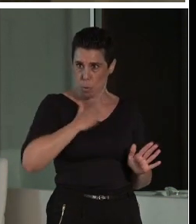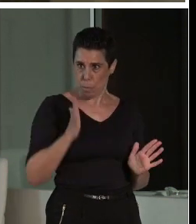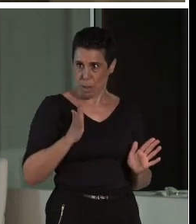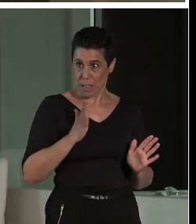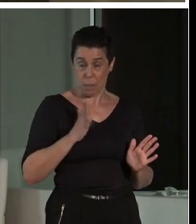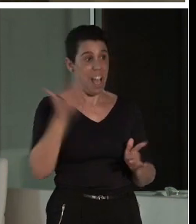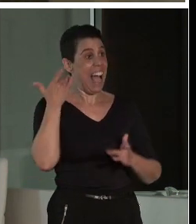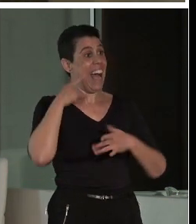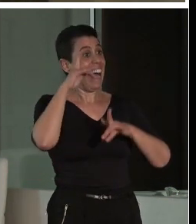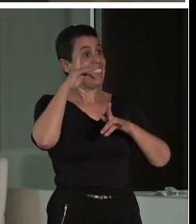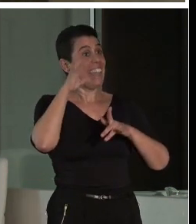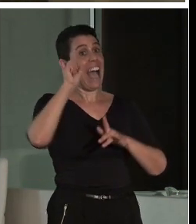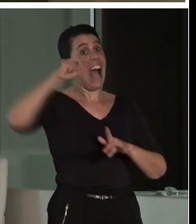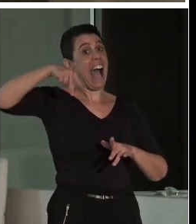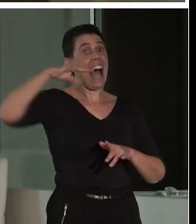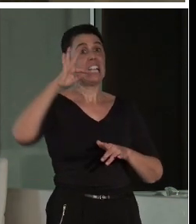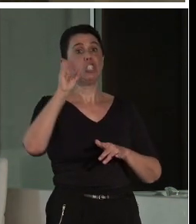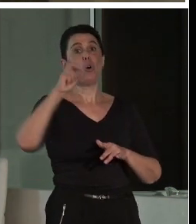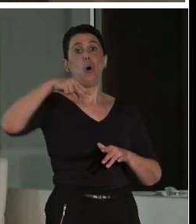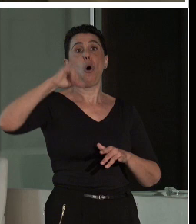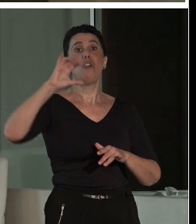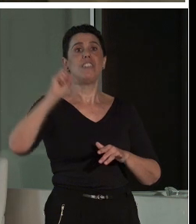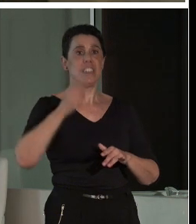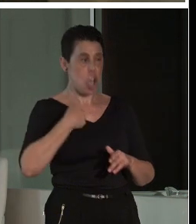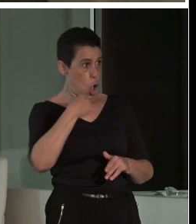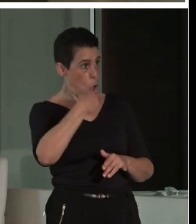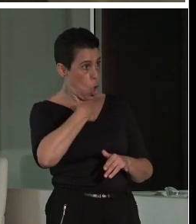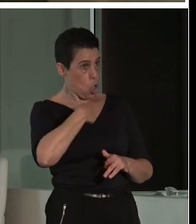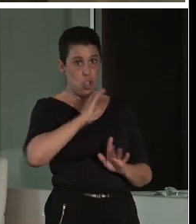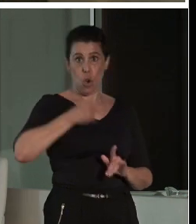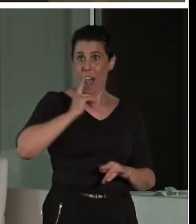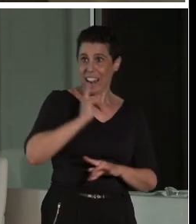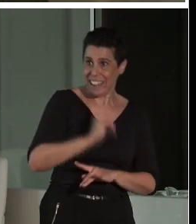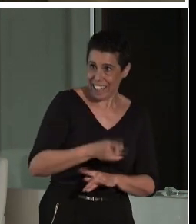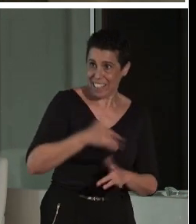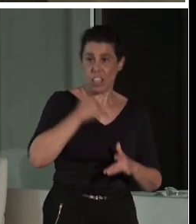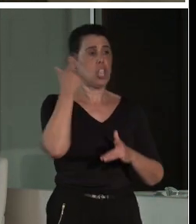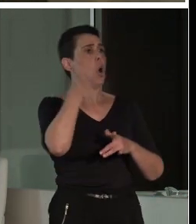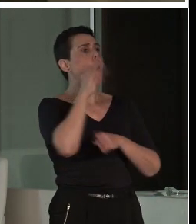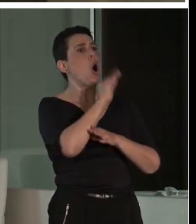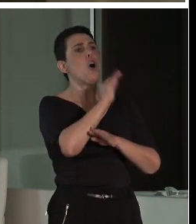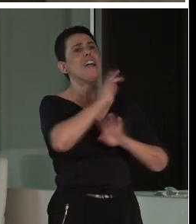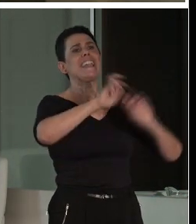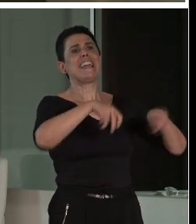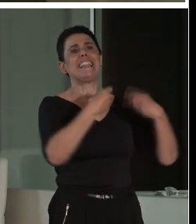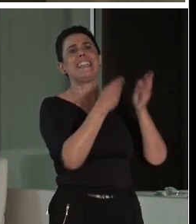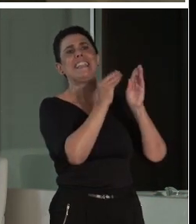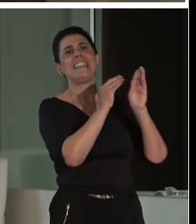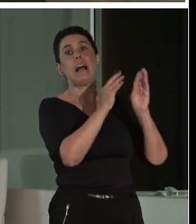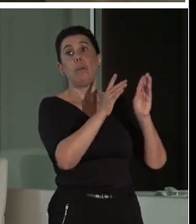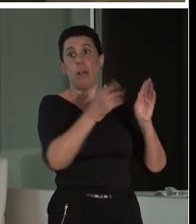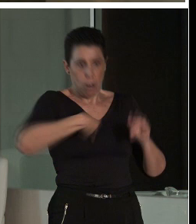puso Antonio ayer de aquí estoy yo, el director, el museógrafo, el arquitecto, el restaurador. Nosotros trabajamos así.